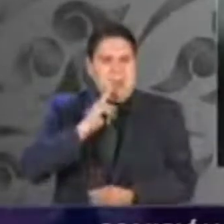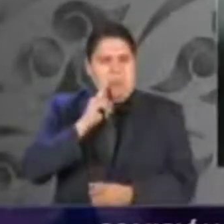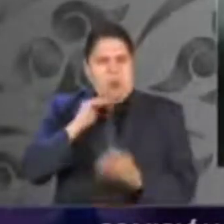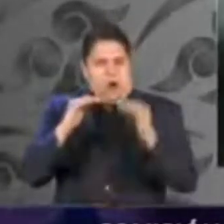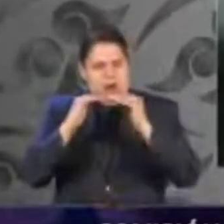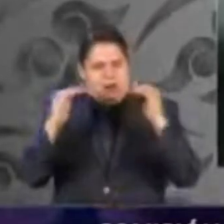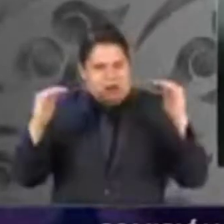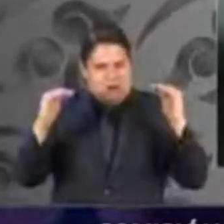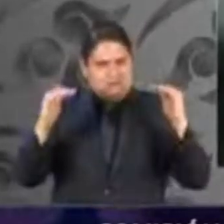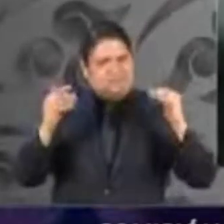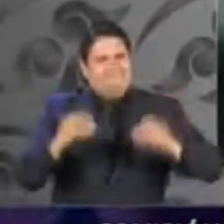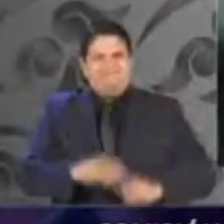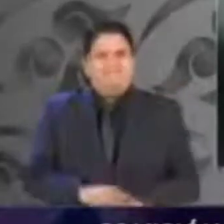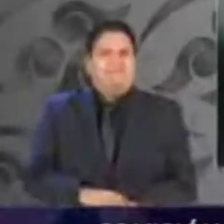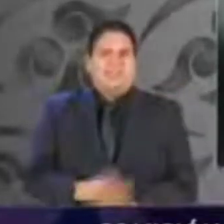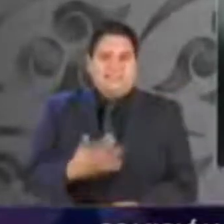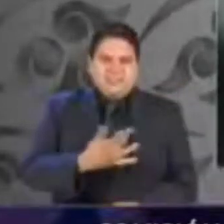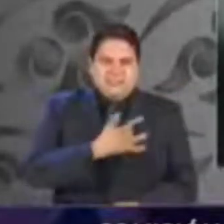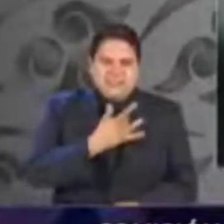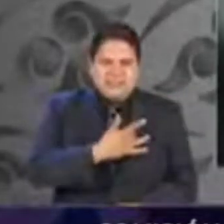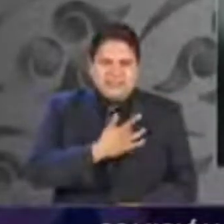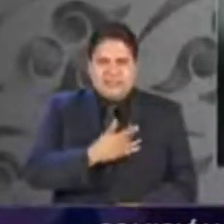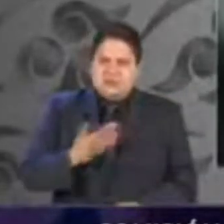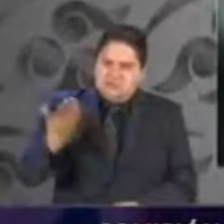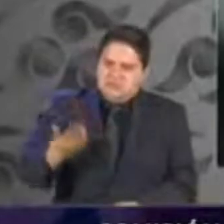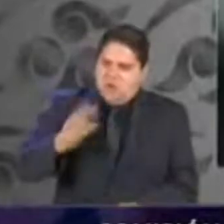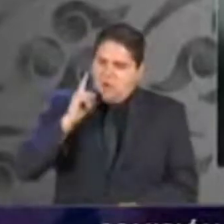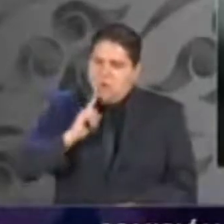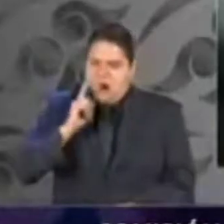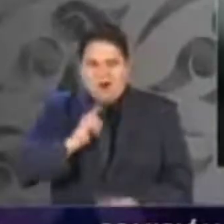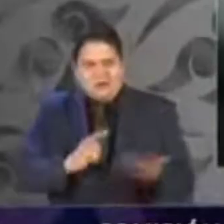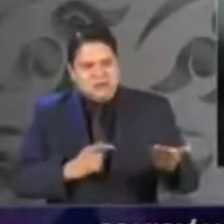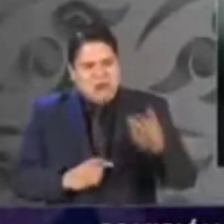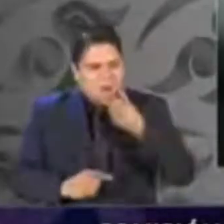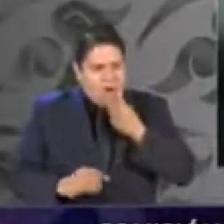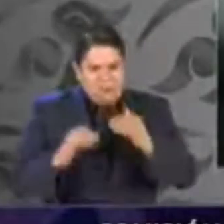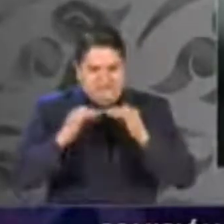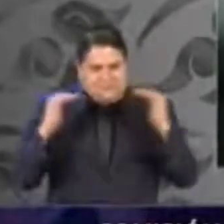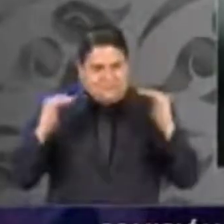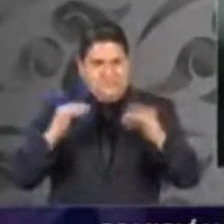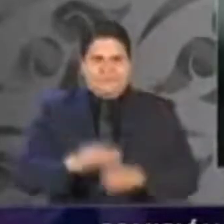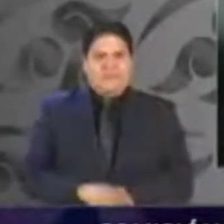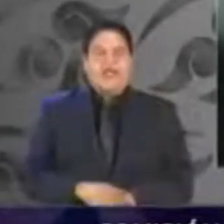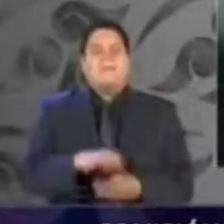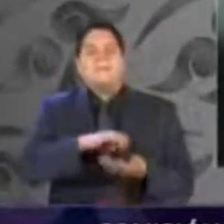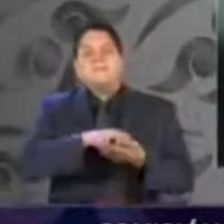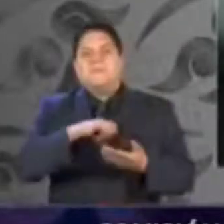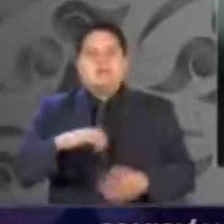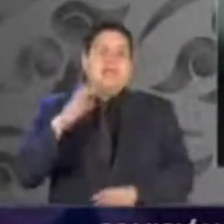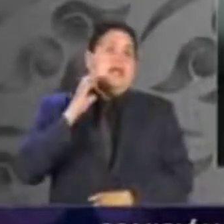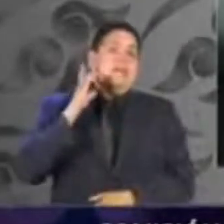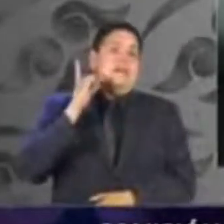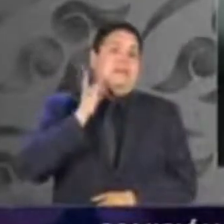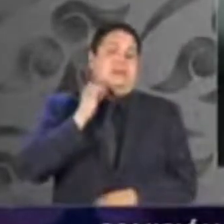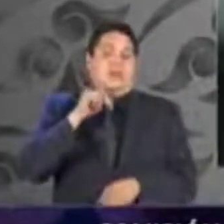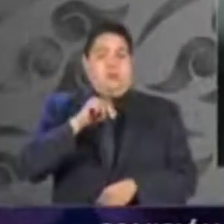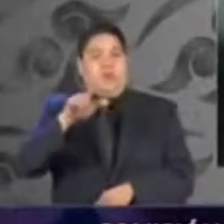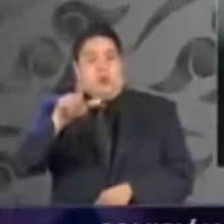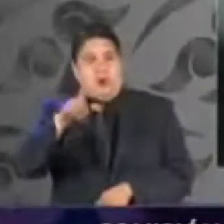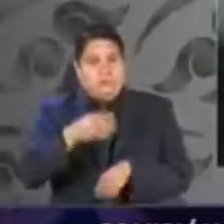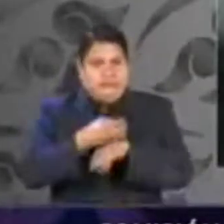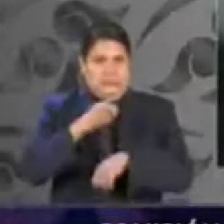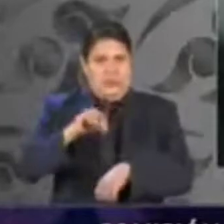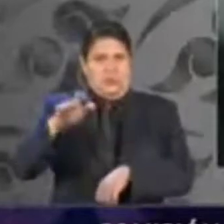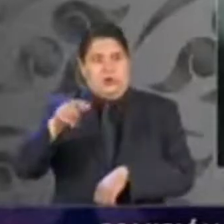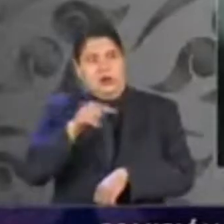en una justa dimensión el rol de lo femenino. Tal es el caso del Congreso de Nuevo León, que aunque es uno